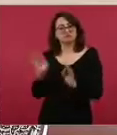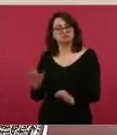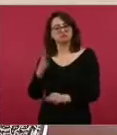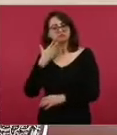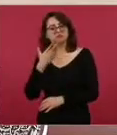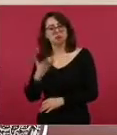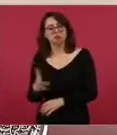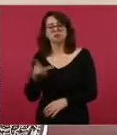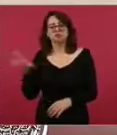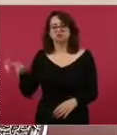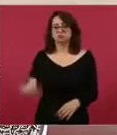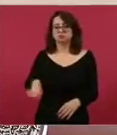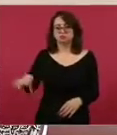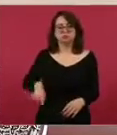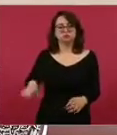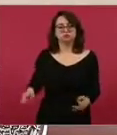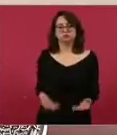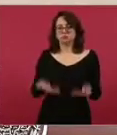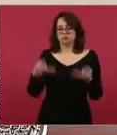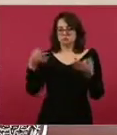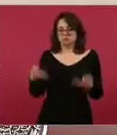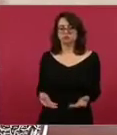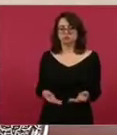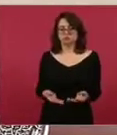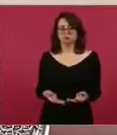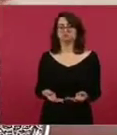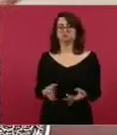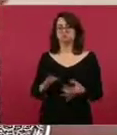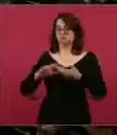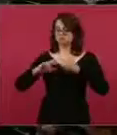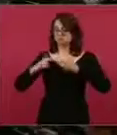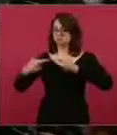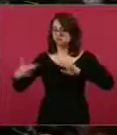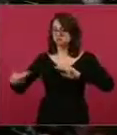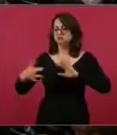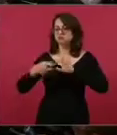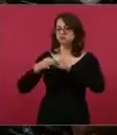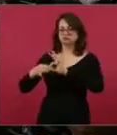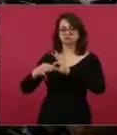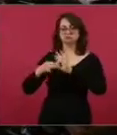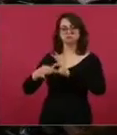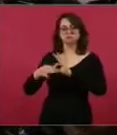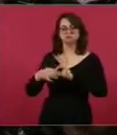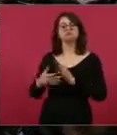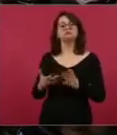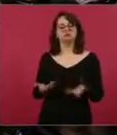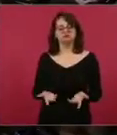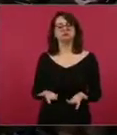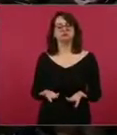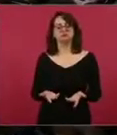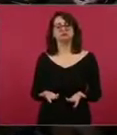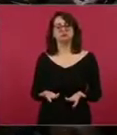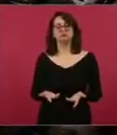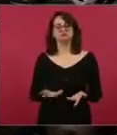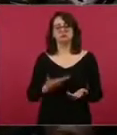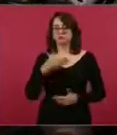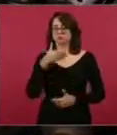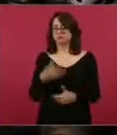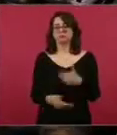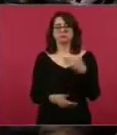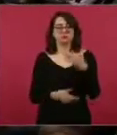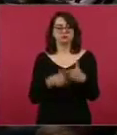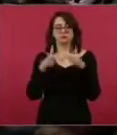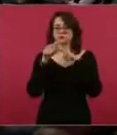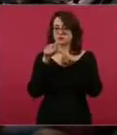gobernante y tenemos muy buena relación y vamos a seguir